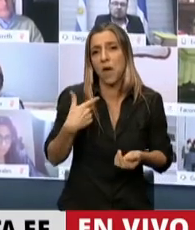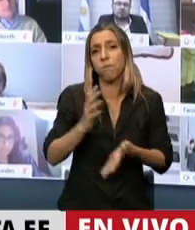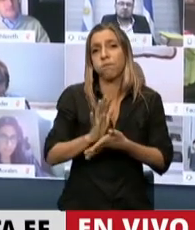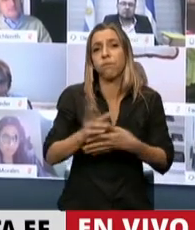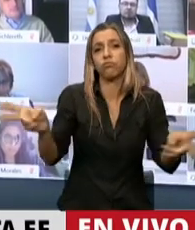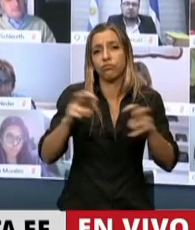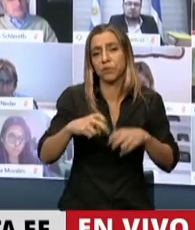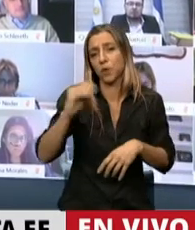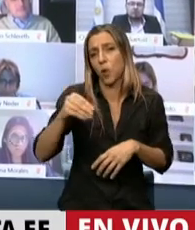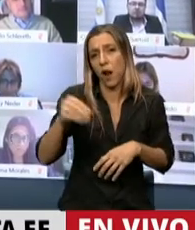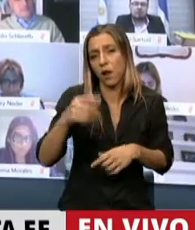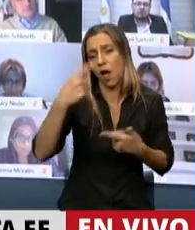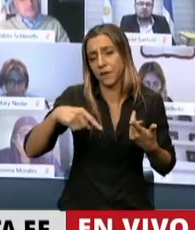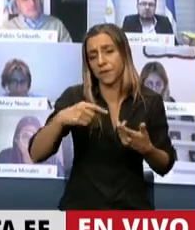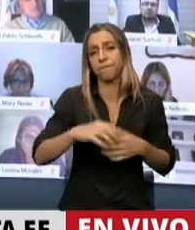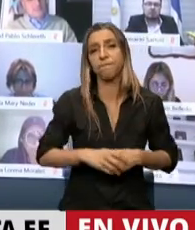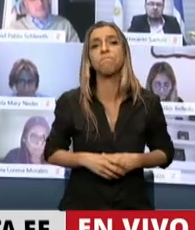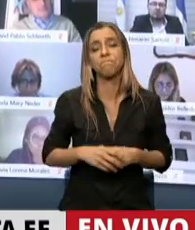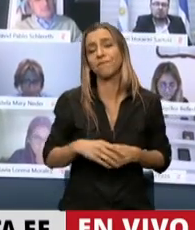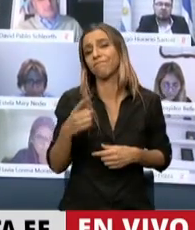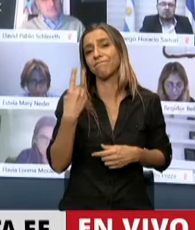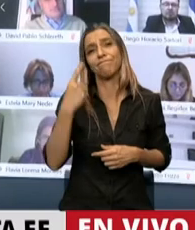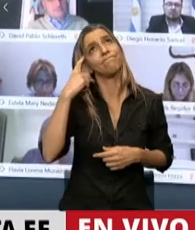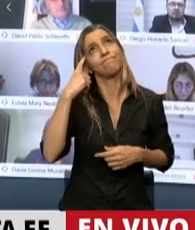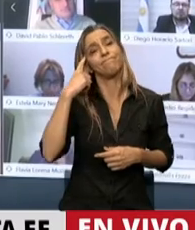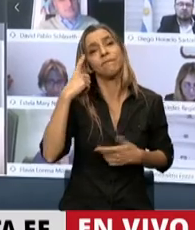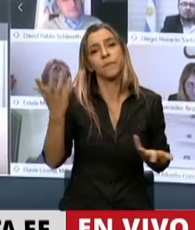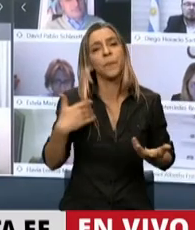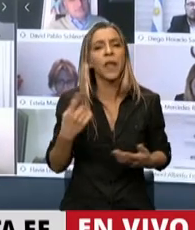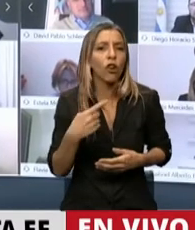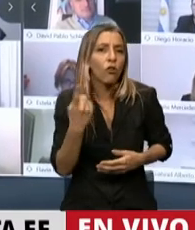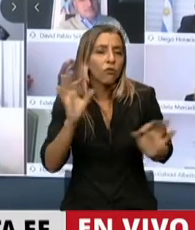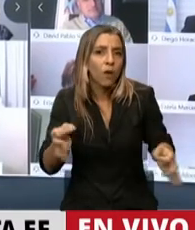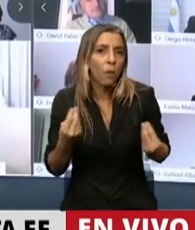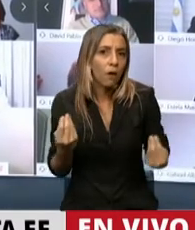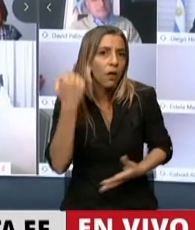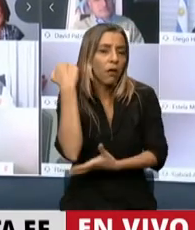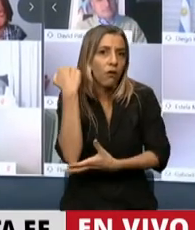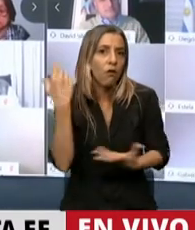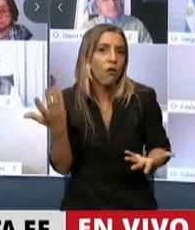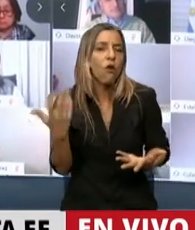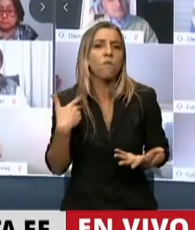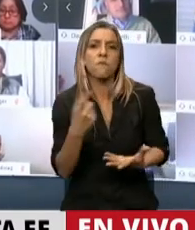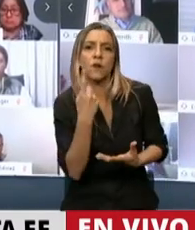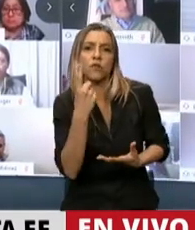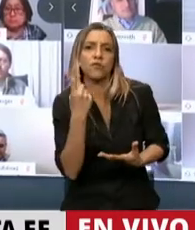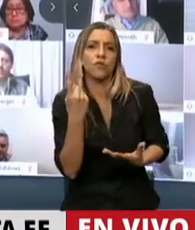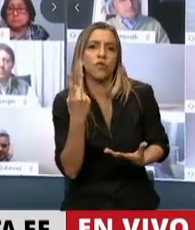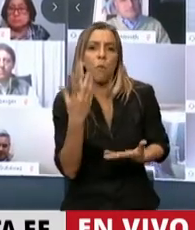partes del mundo. Pero eso no tiene nada que ver con una economía, una iniciativa privada,